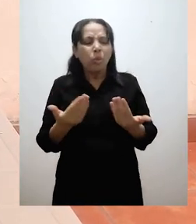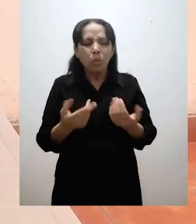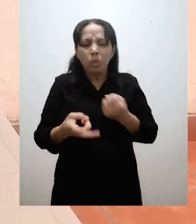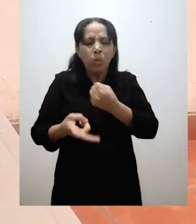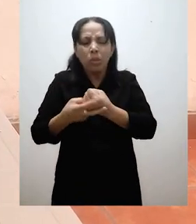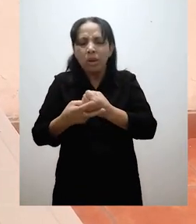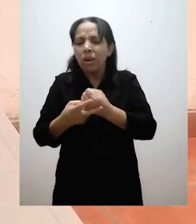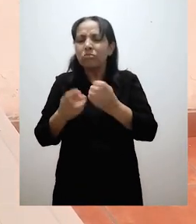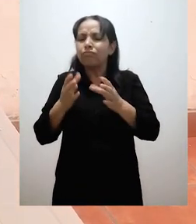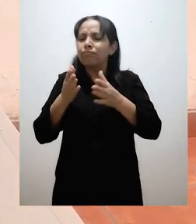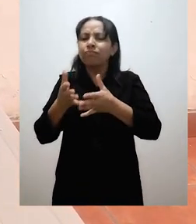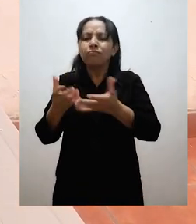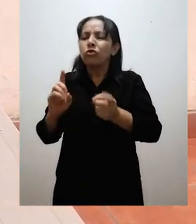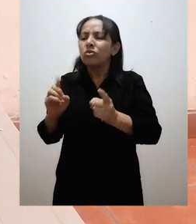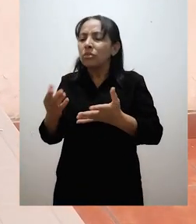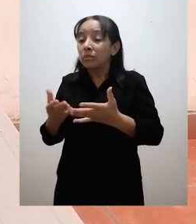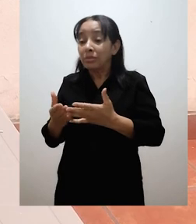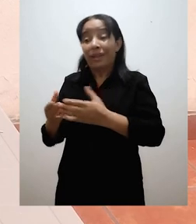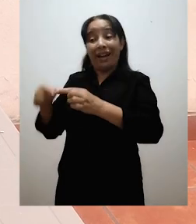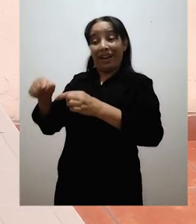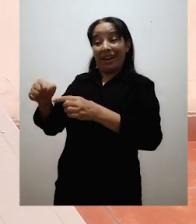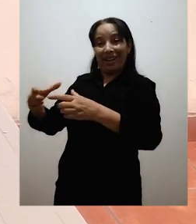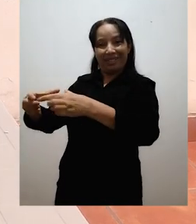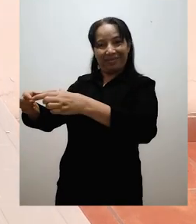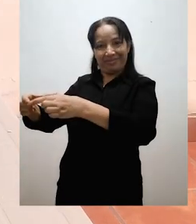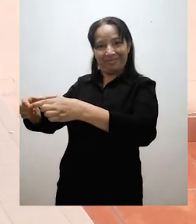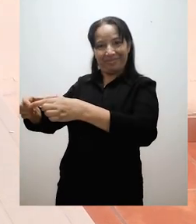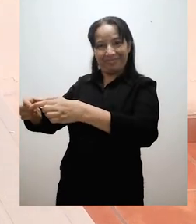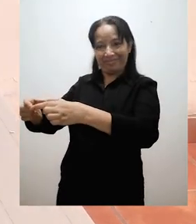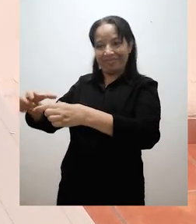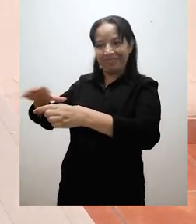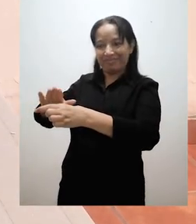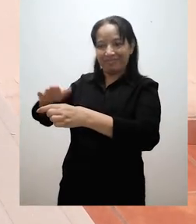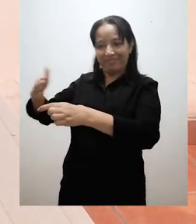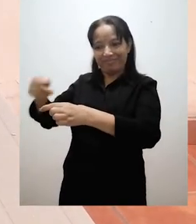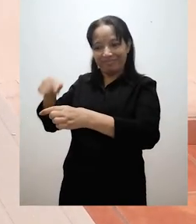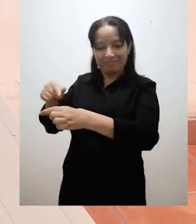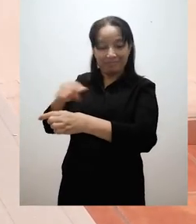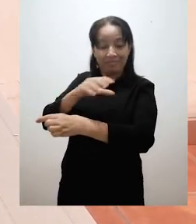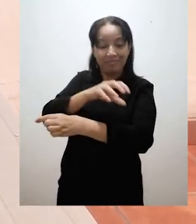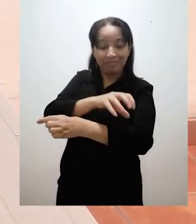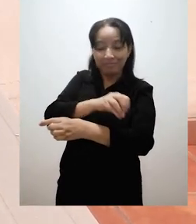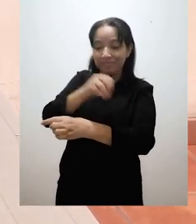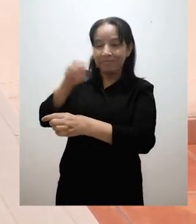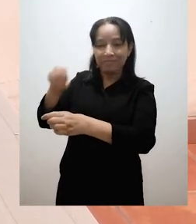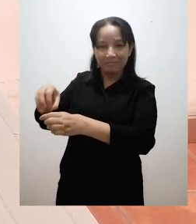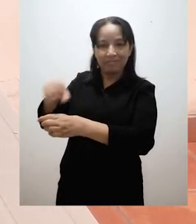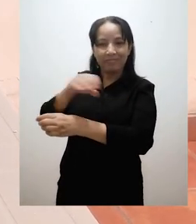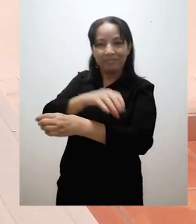con tapadera. Vamos a colocar cada una de las plastilinas en ella.